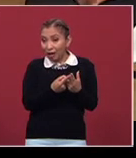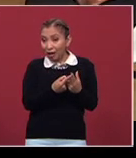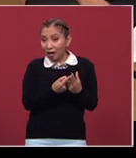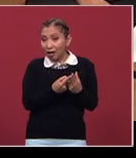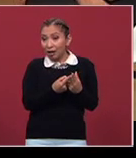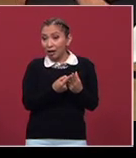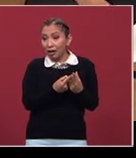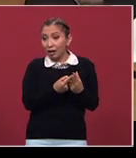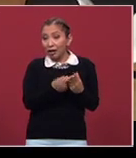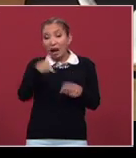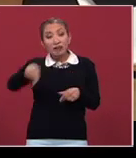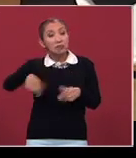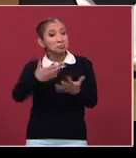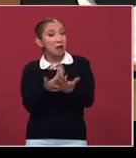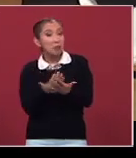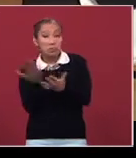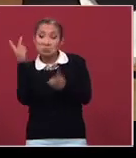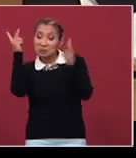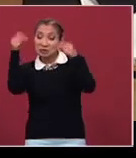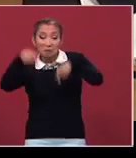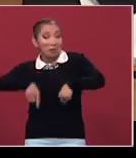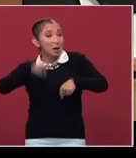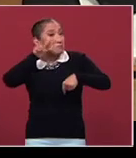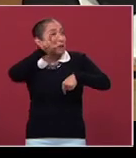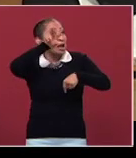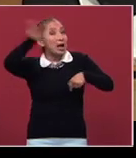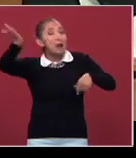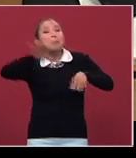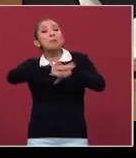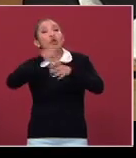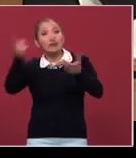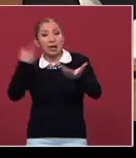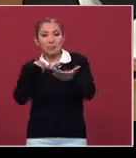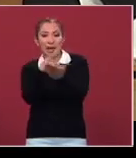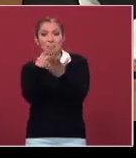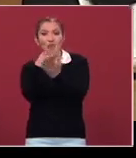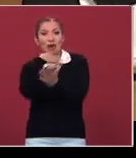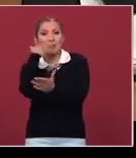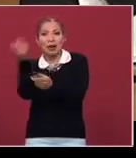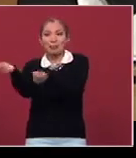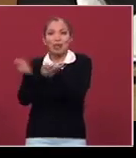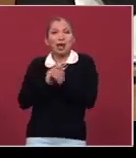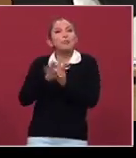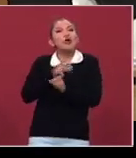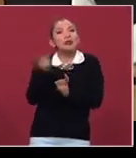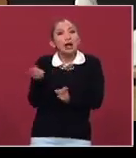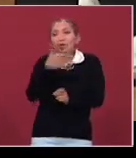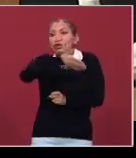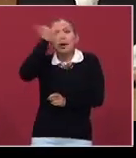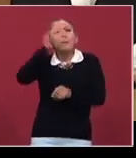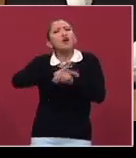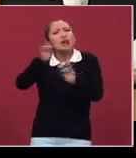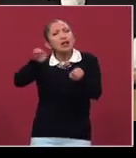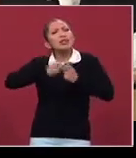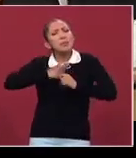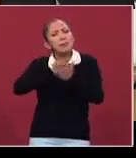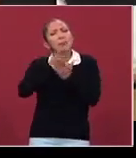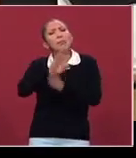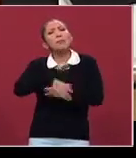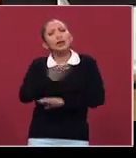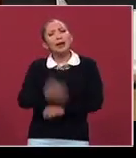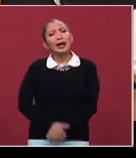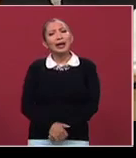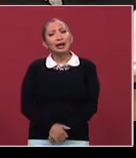que aquí los esperamos para que vengan a ver por qué nos sacamos un premio, porque nadie sabe por qué nos sacamos el premio.